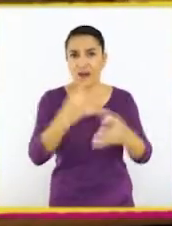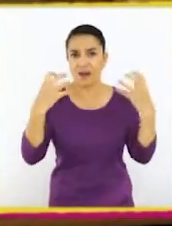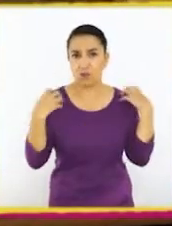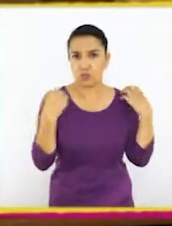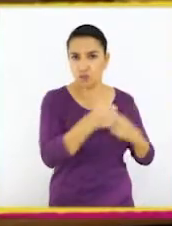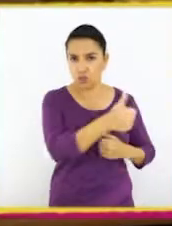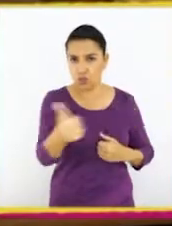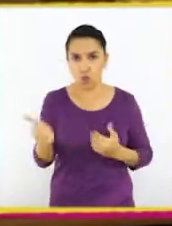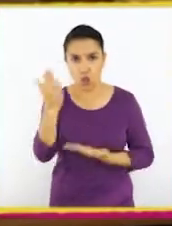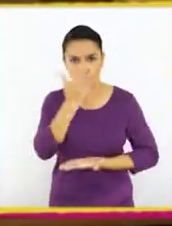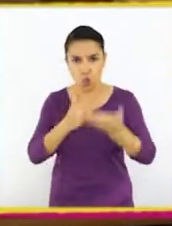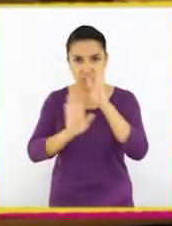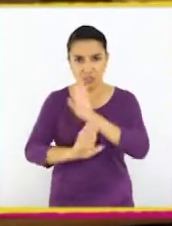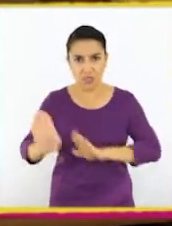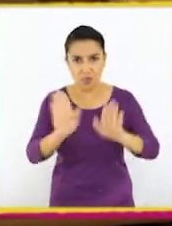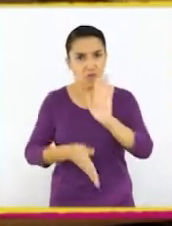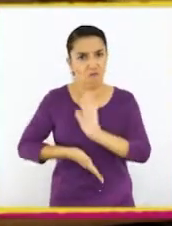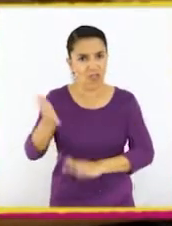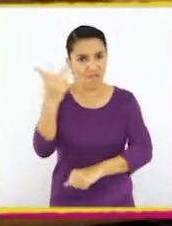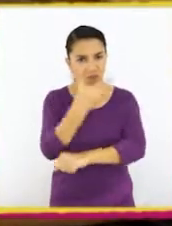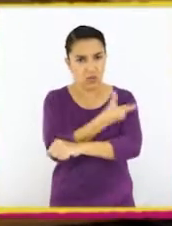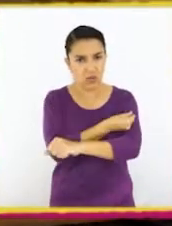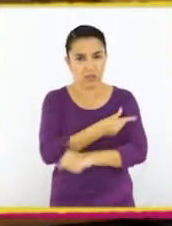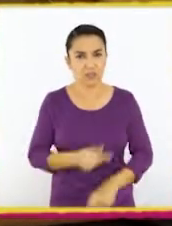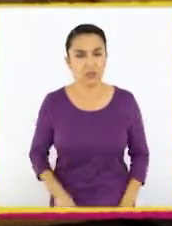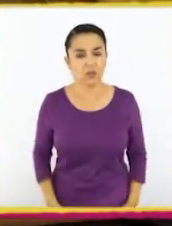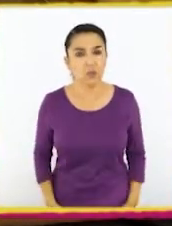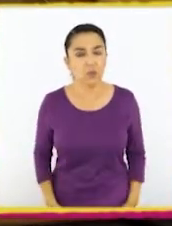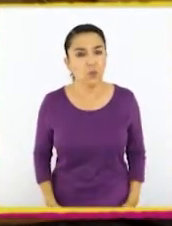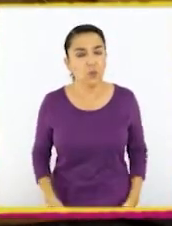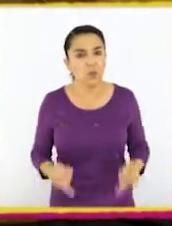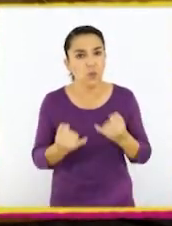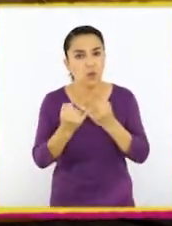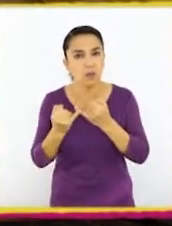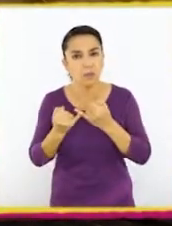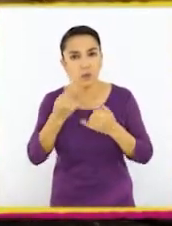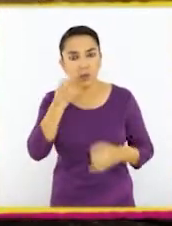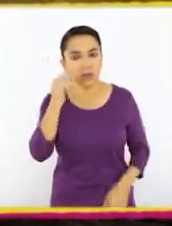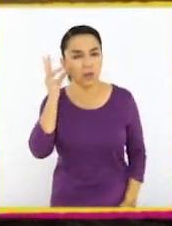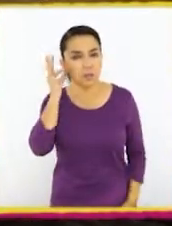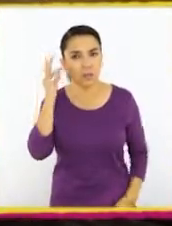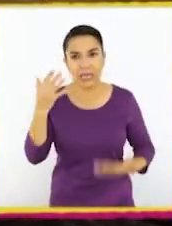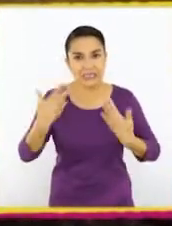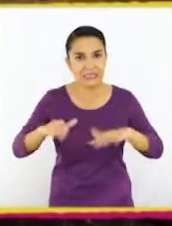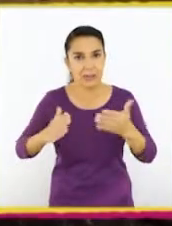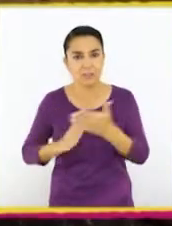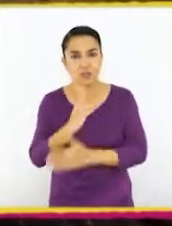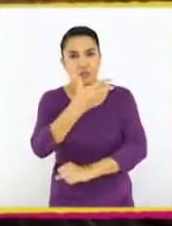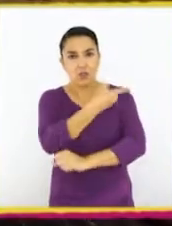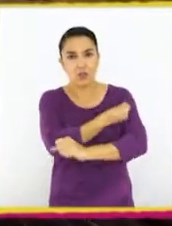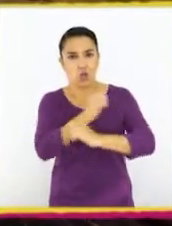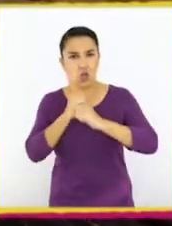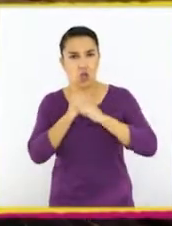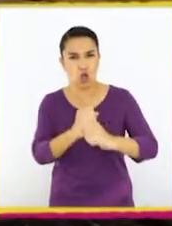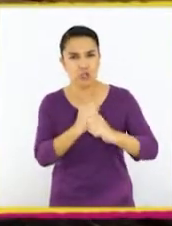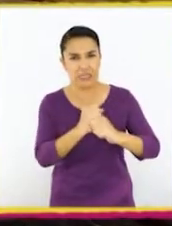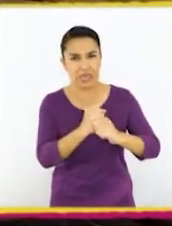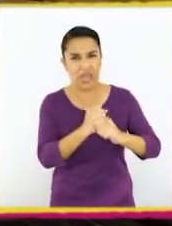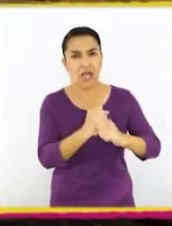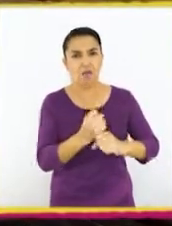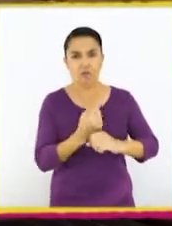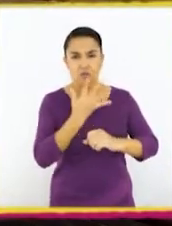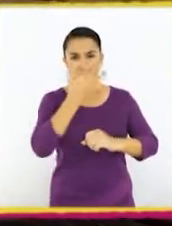cuidémonos entre todos. ¡A vacunarse! Amigos y amigas, ya están vacunando contra la influenza.